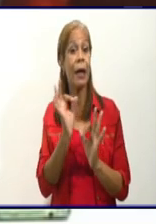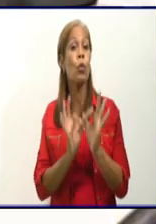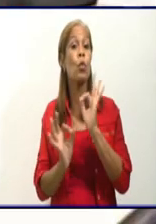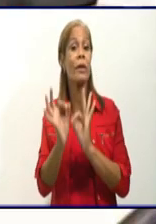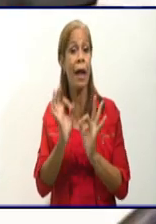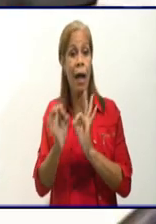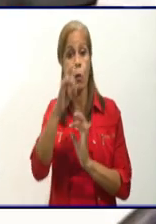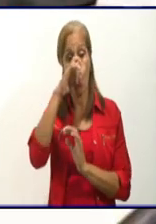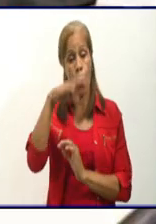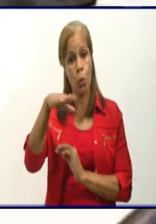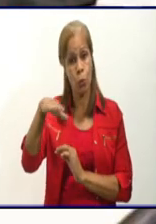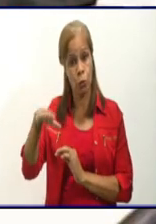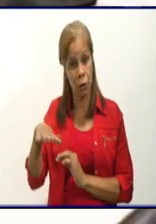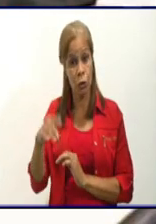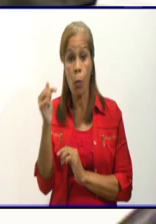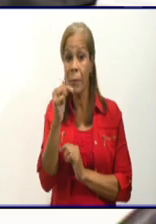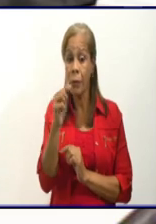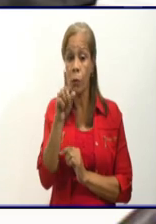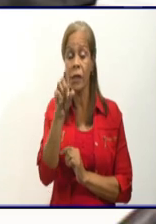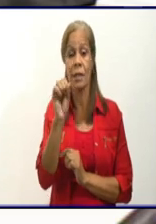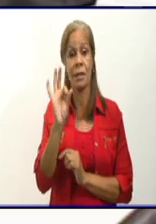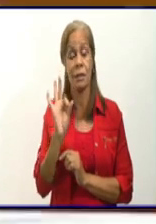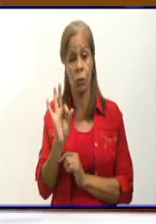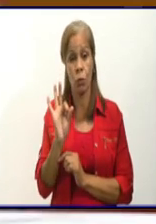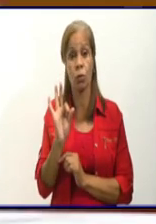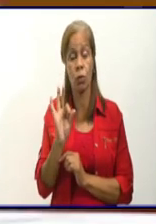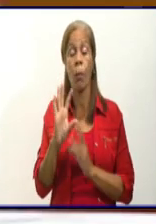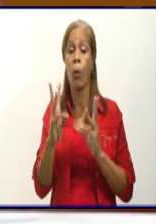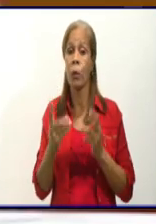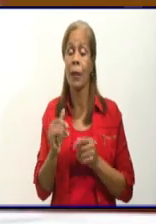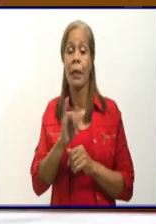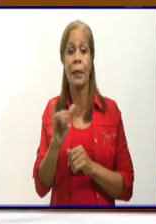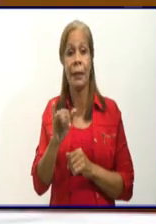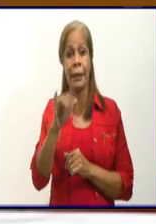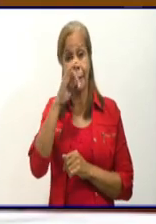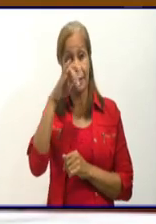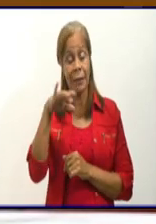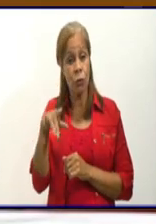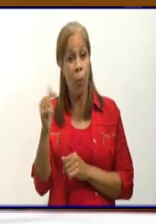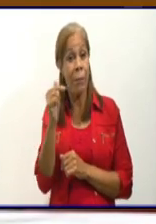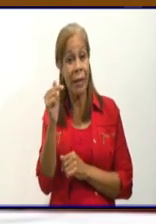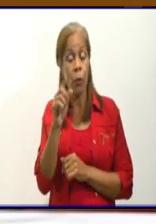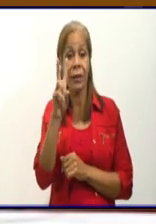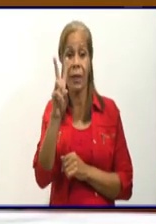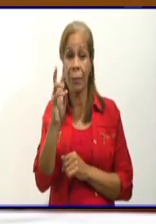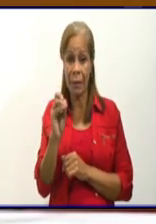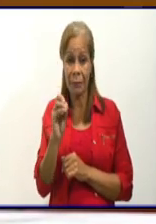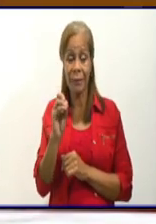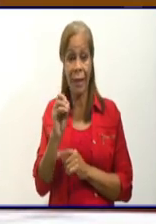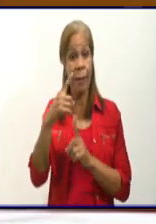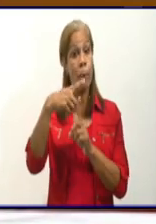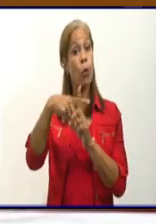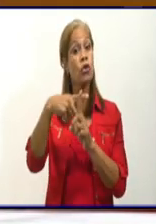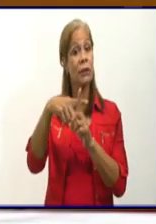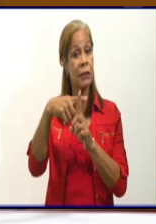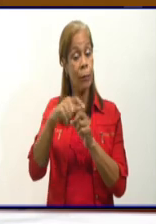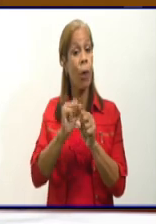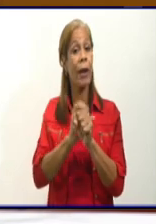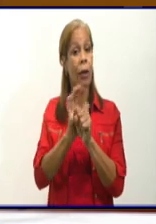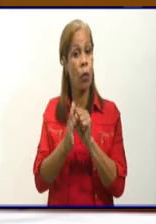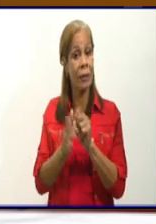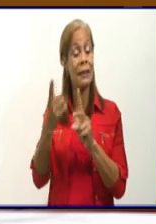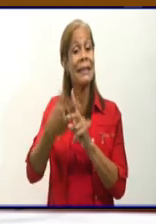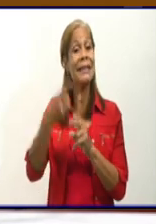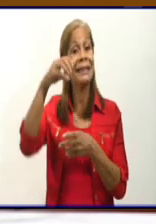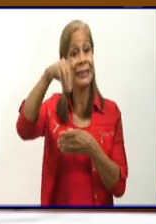pequeños de casa. Así es, Jorgito, la cifra de pacientes menores de 20 años ya confirmadas a la COVID es elevada y dentro de